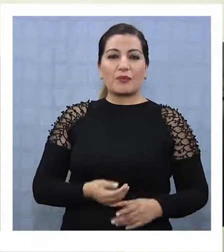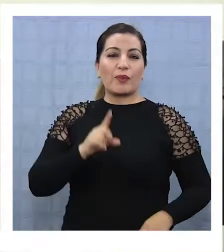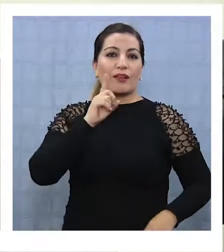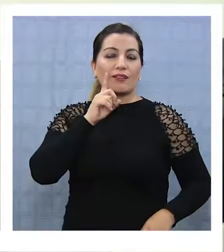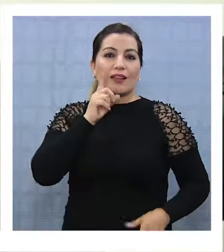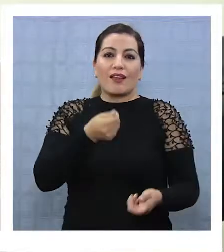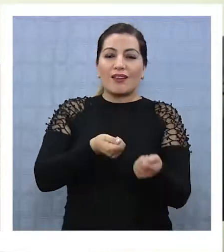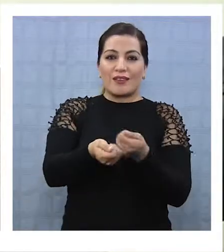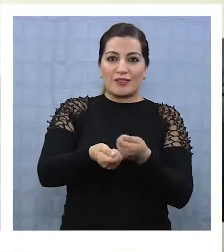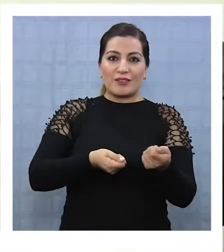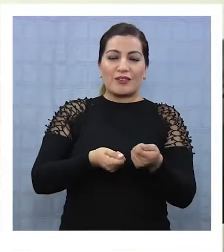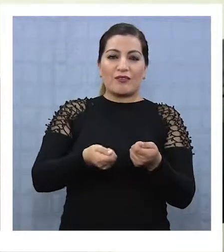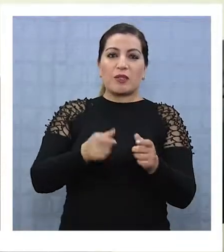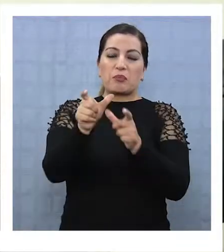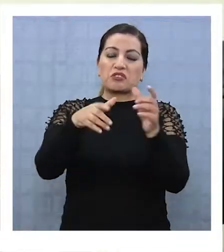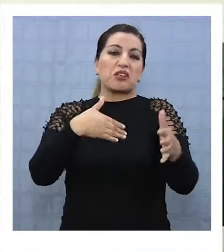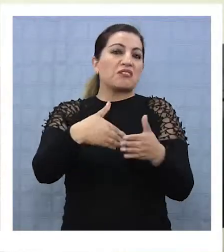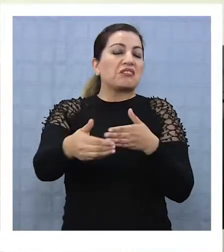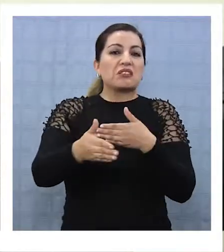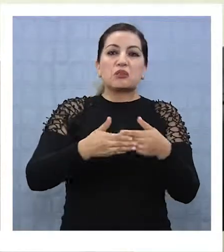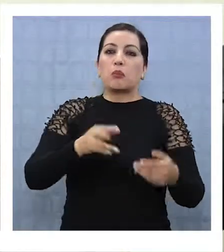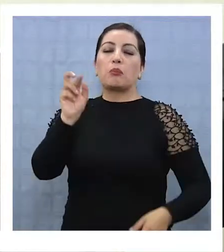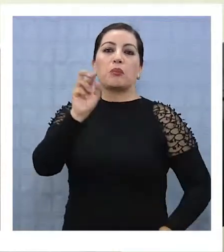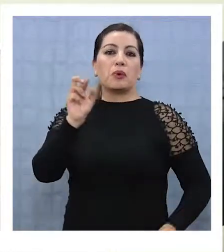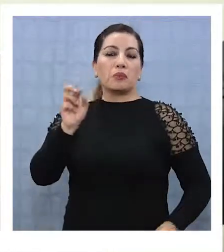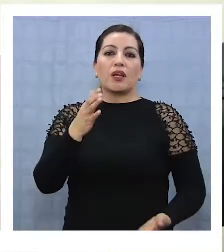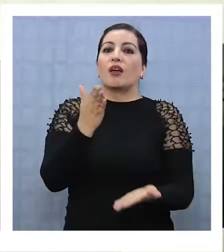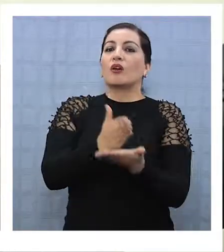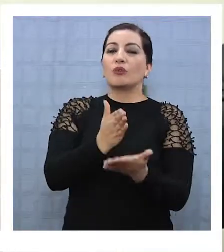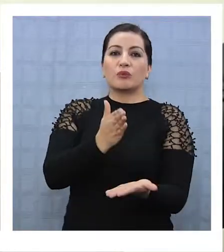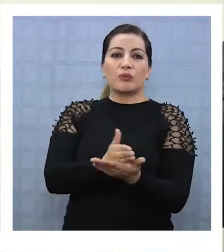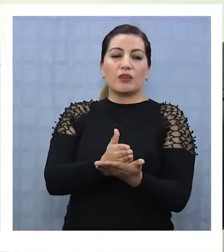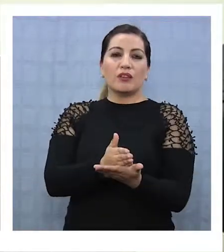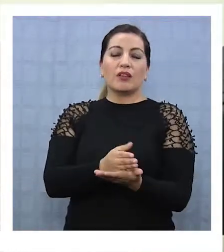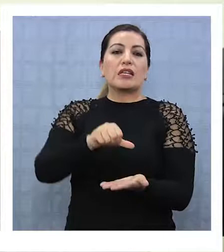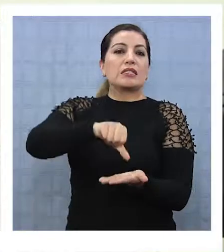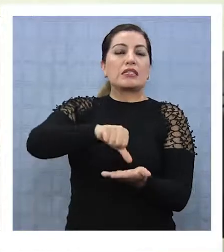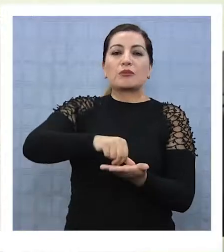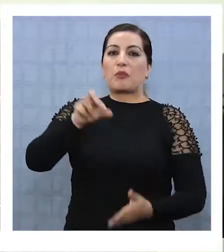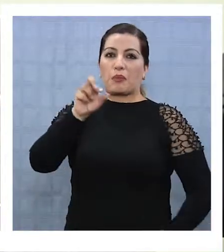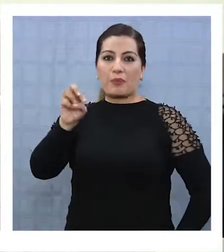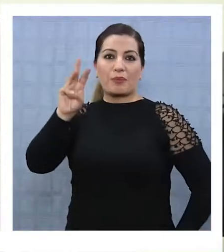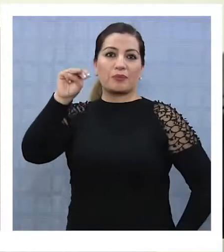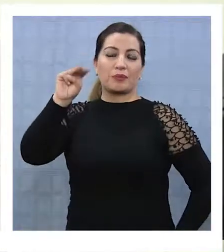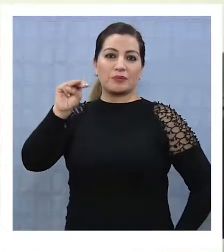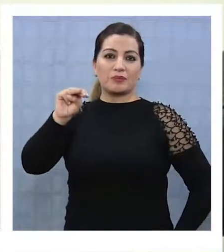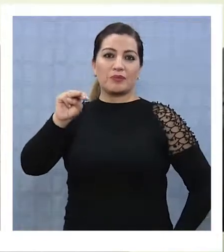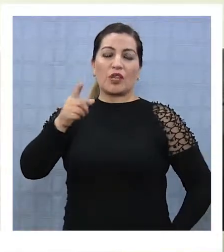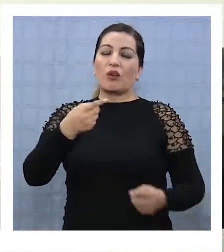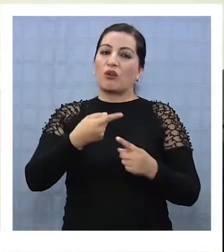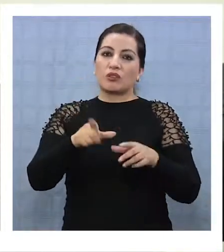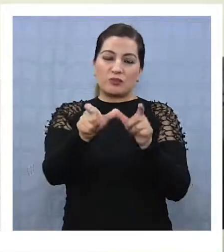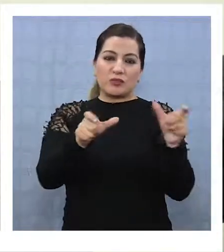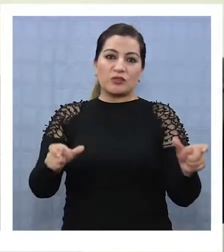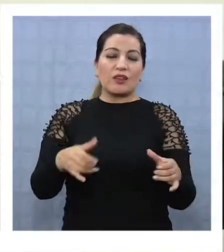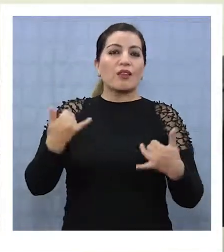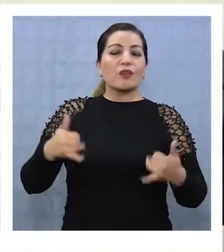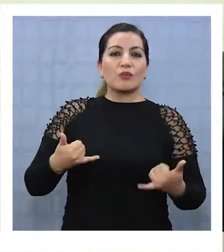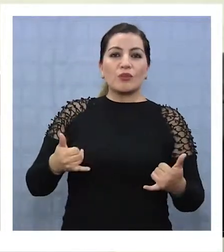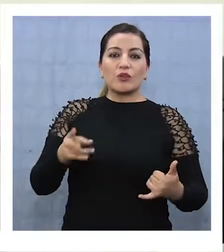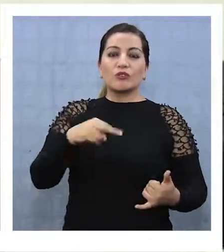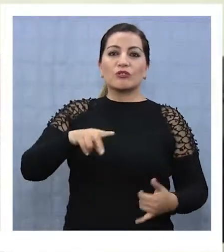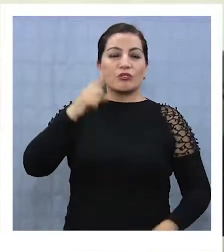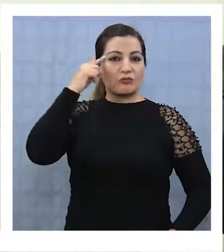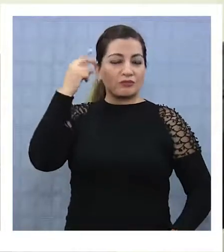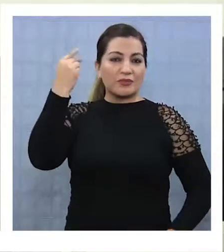llegar a la venta a gente natural, ya sea padres, establecimientos, centros de apoderados u otro medio. Este videojuego que